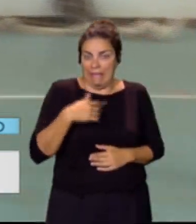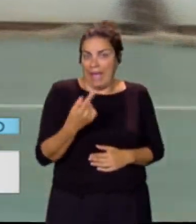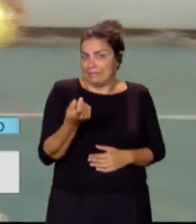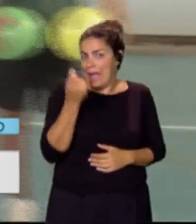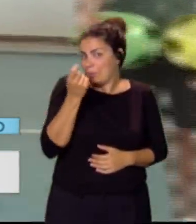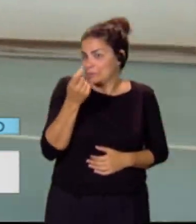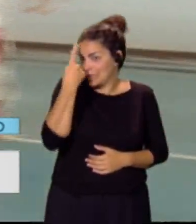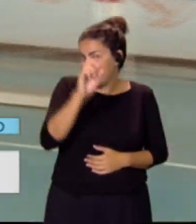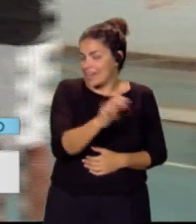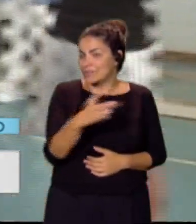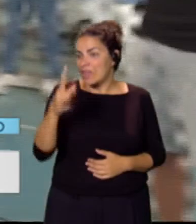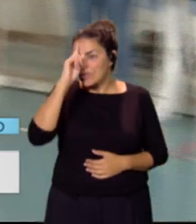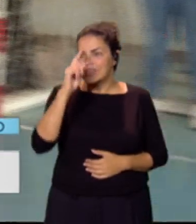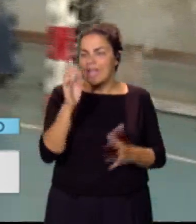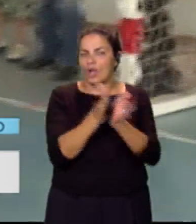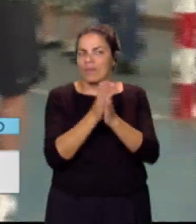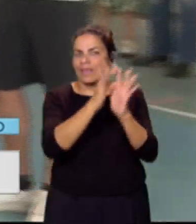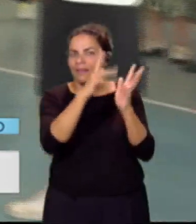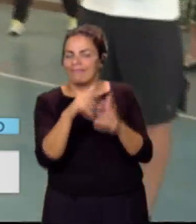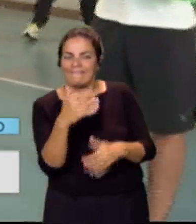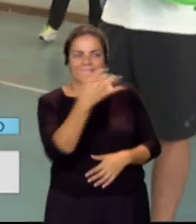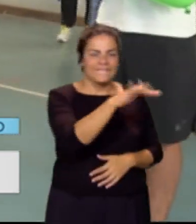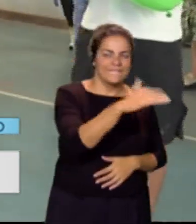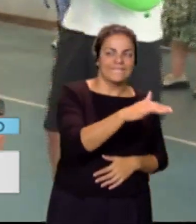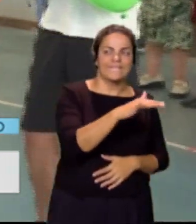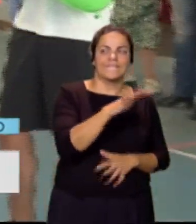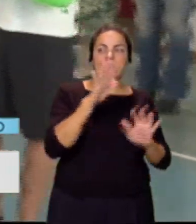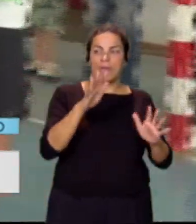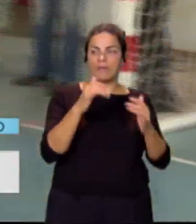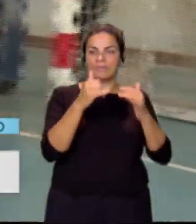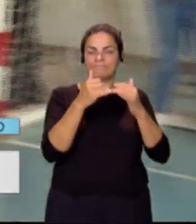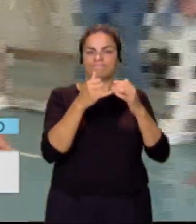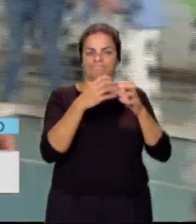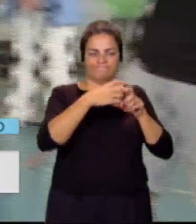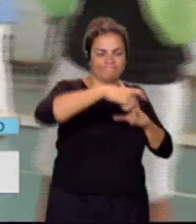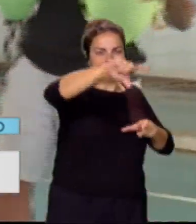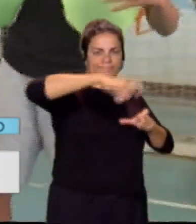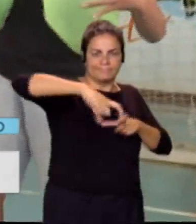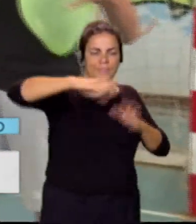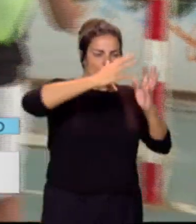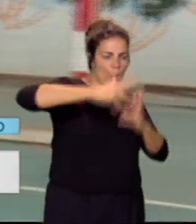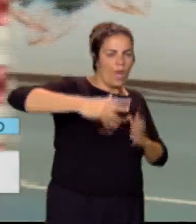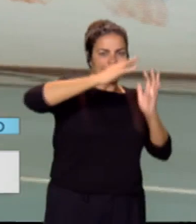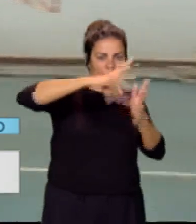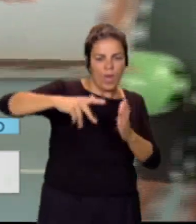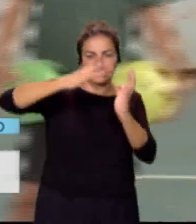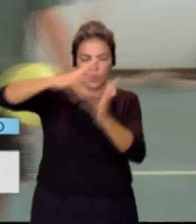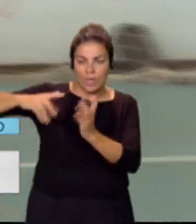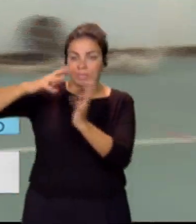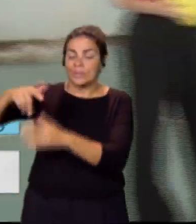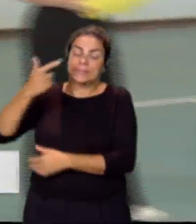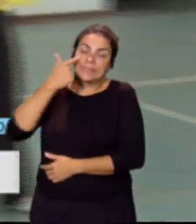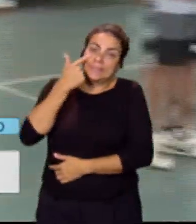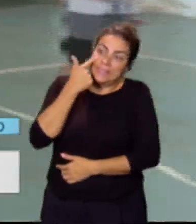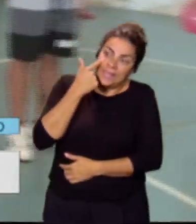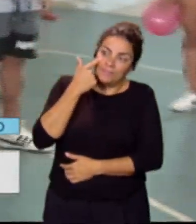tal, no sé por dónde va el compañero contando. Están haciendo un conteo tipo por columna y a ver qué tal